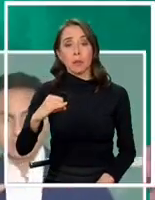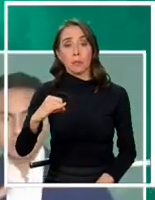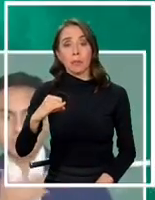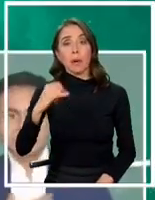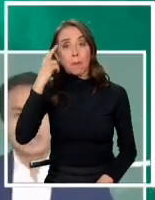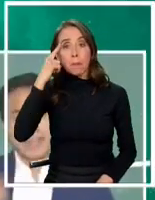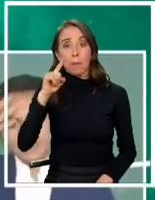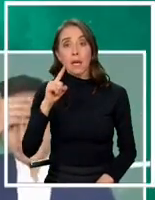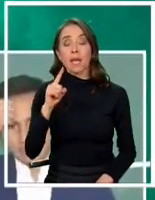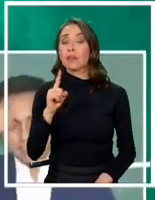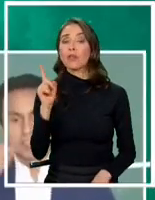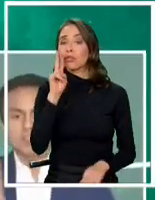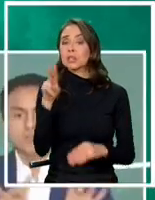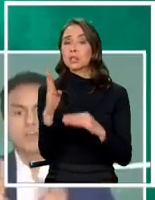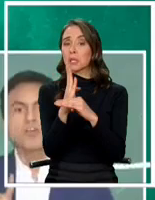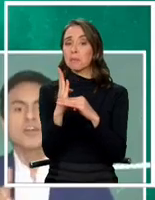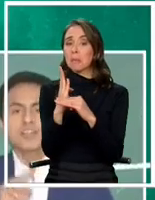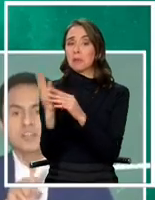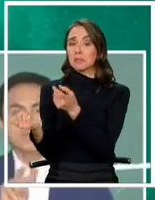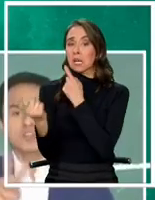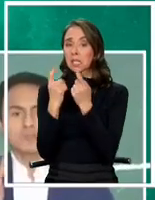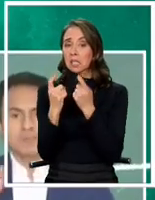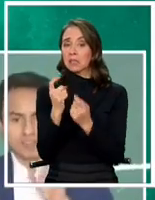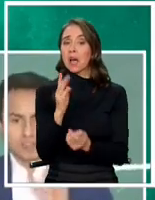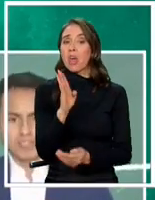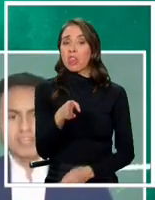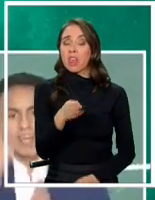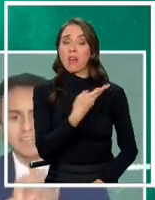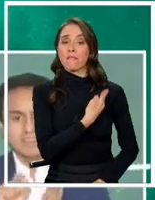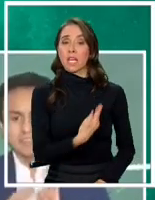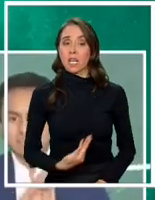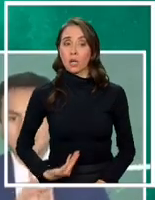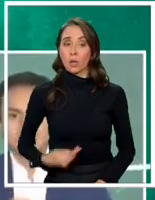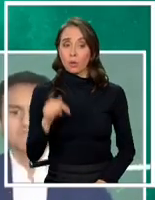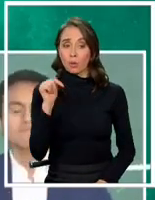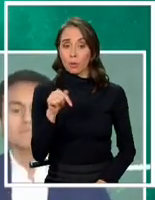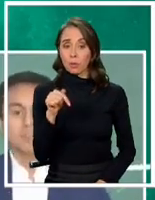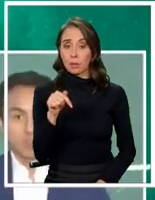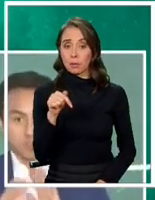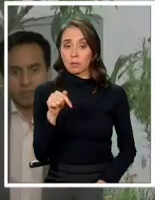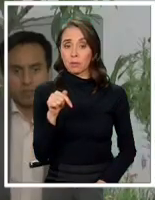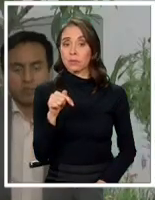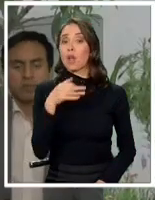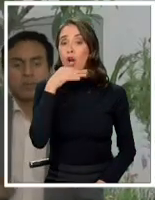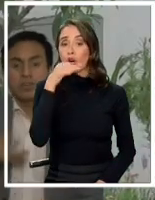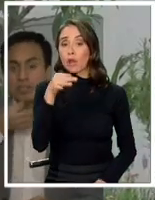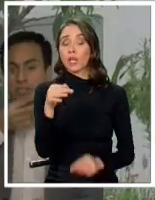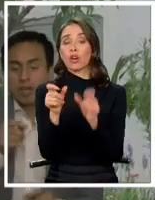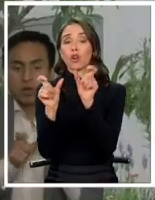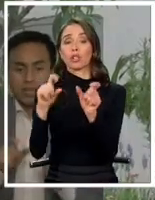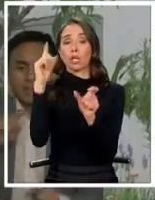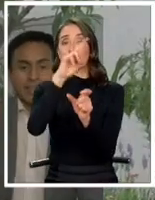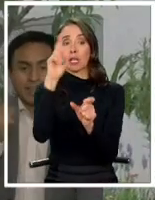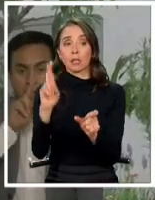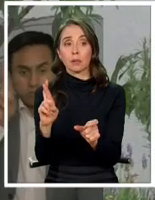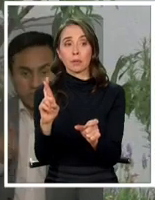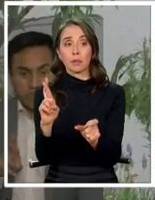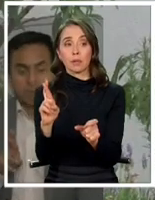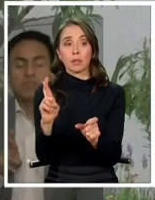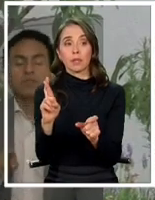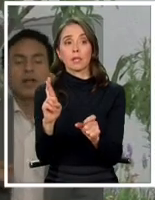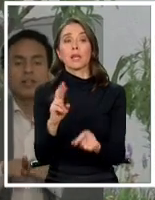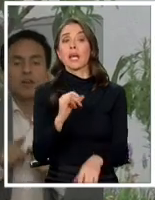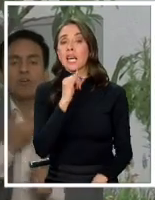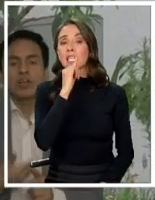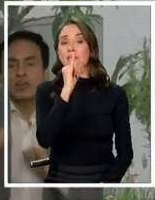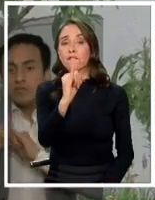pero es sumamente infundada la crítica. El deber de este gobierno, y así lo señala también la Contraloría, es de